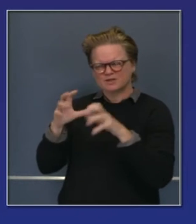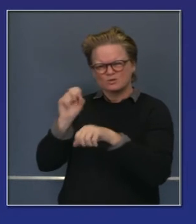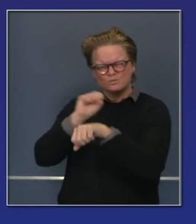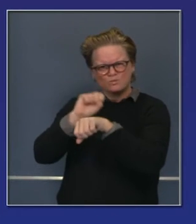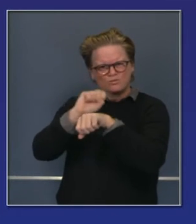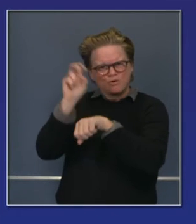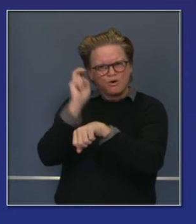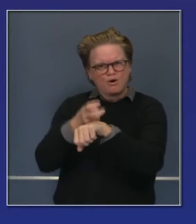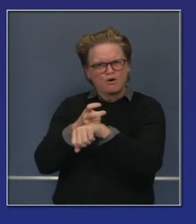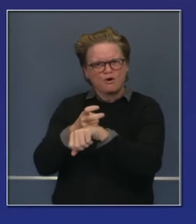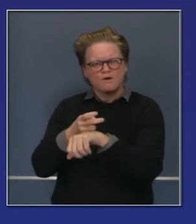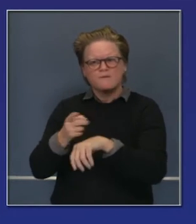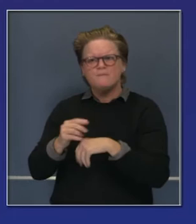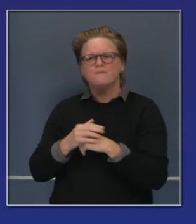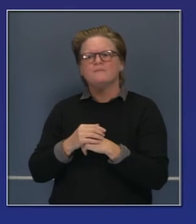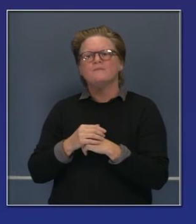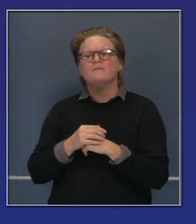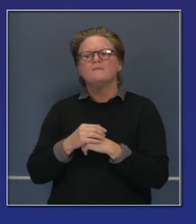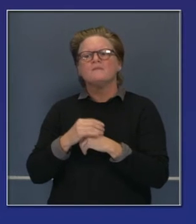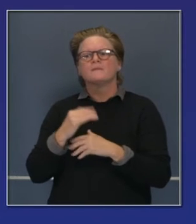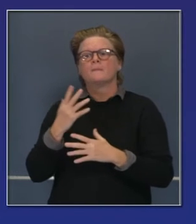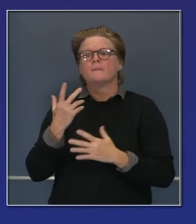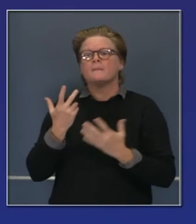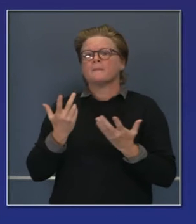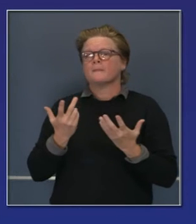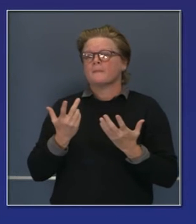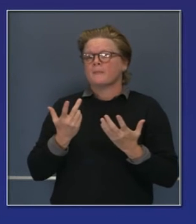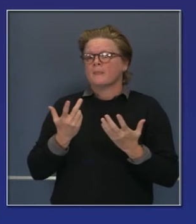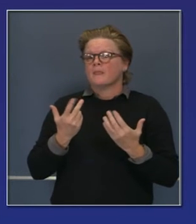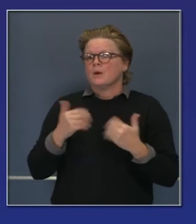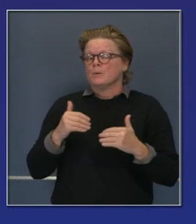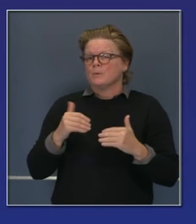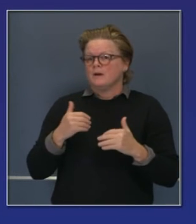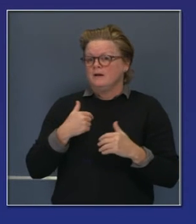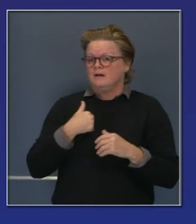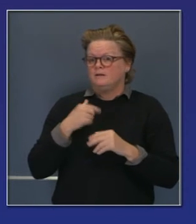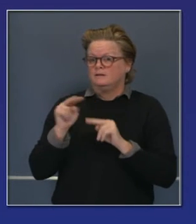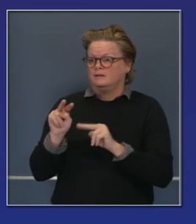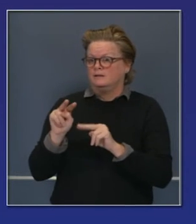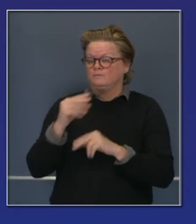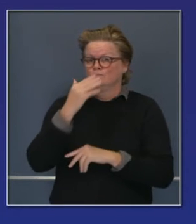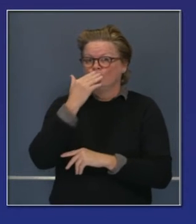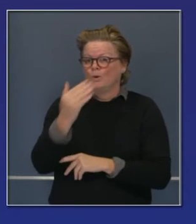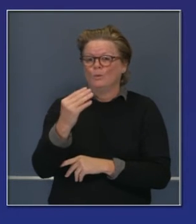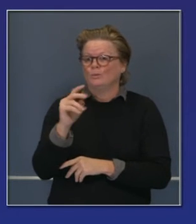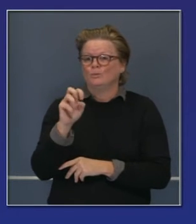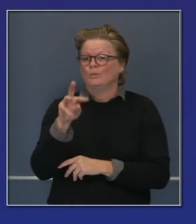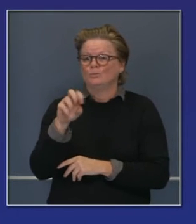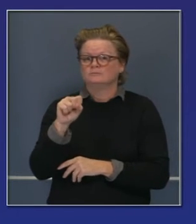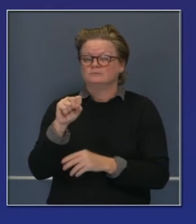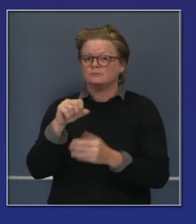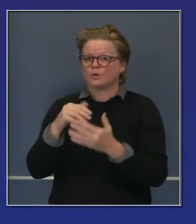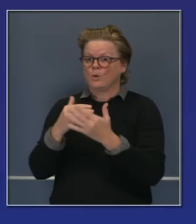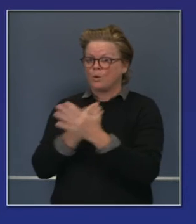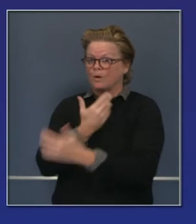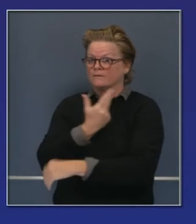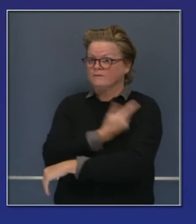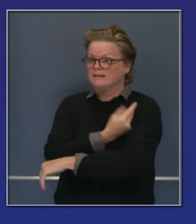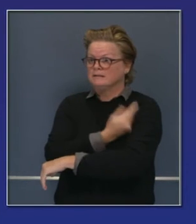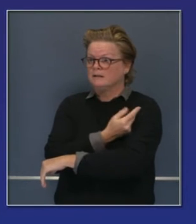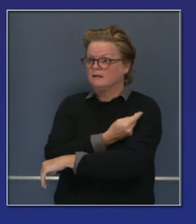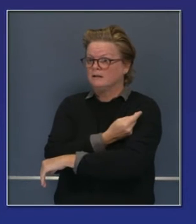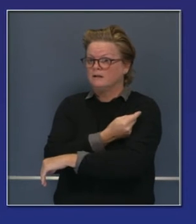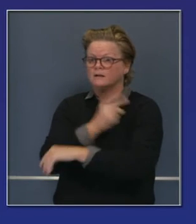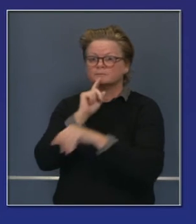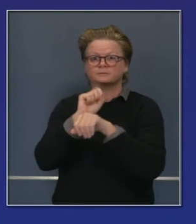esta en las ruedas de prensa semanales. Me pareció una noticia buena, particular, la efectividad del 90% que se